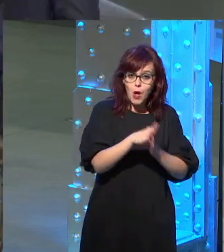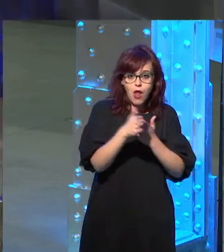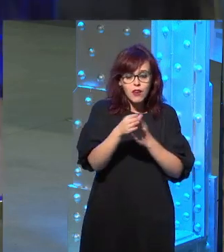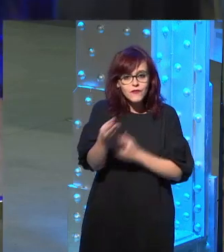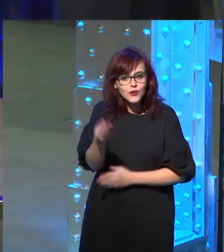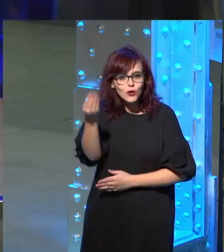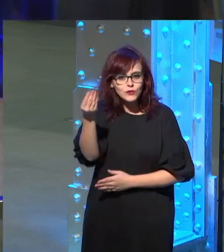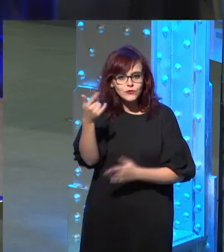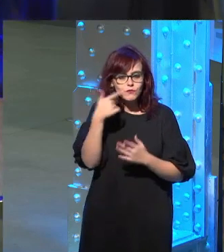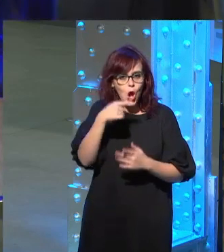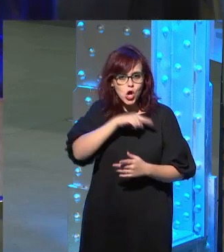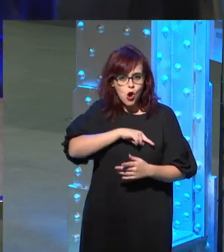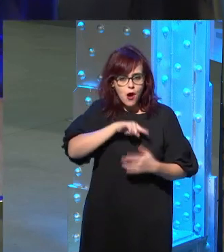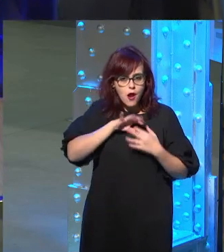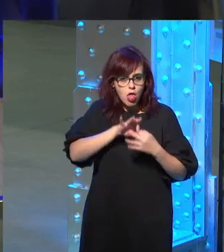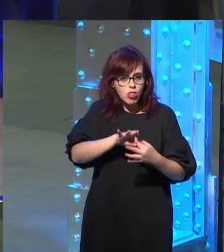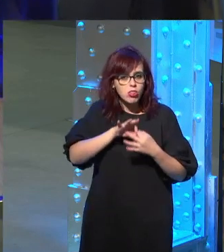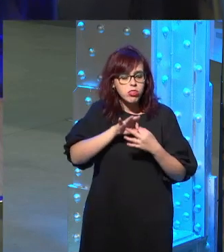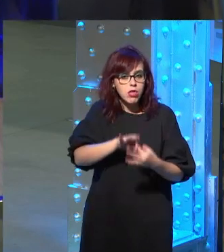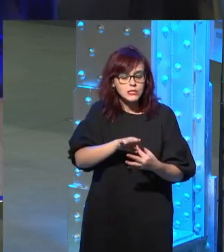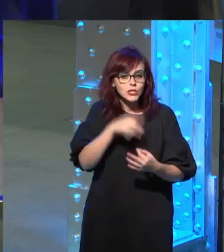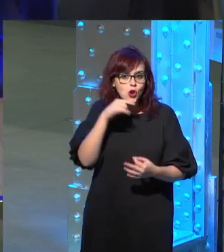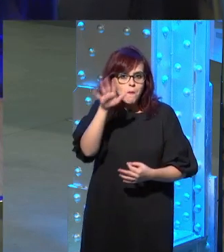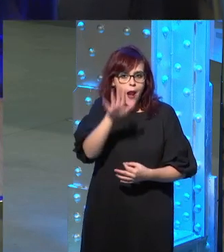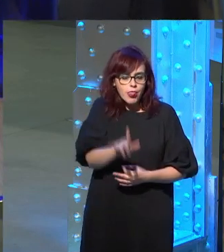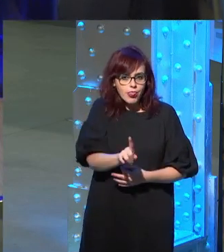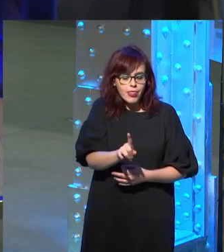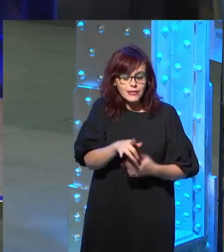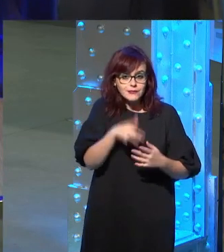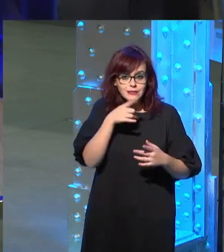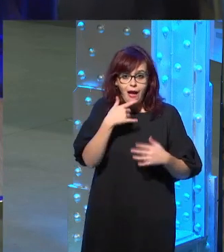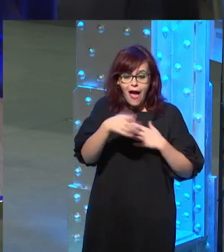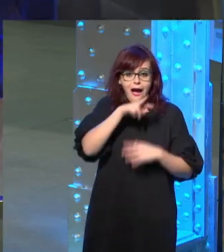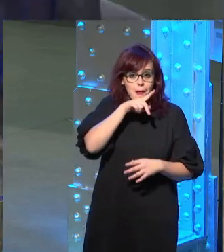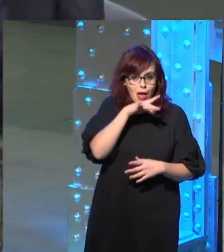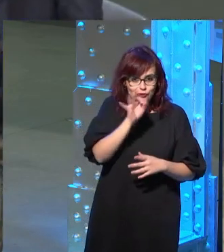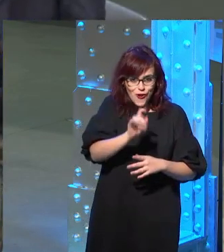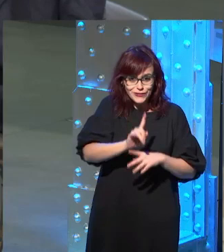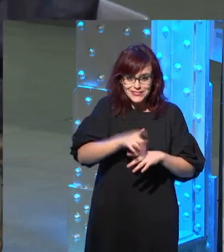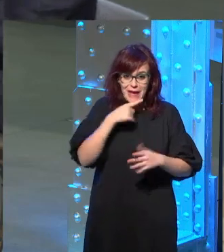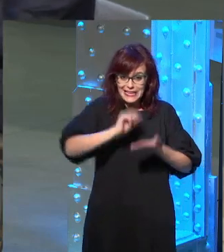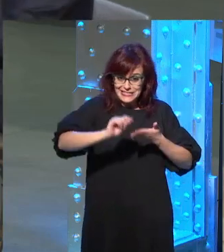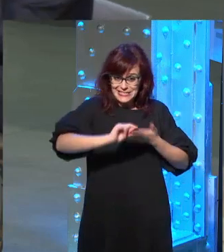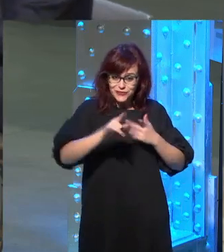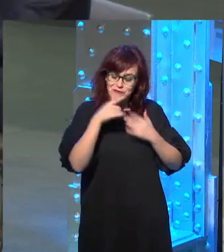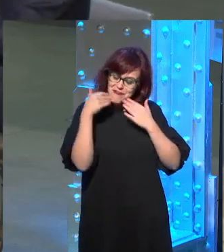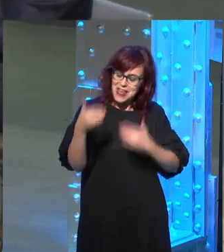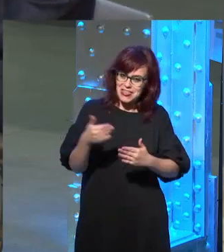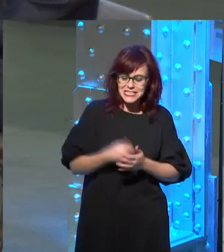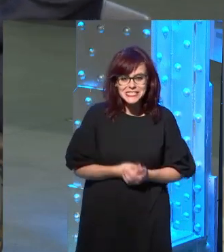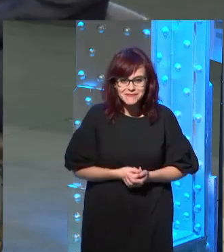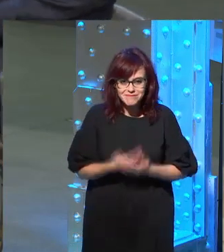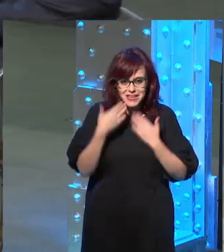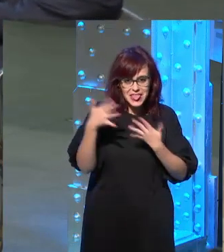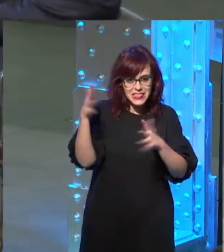libro esa esa coherencia tanto que no parece un libro hablado sino un libro escrito de verdad pero bueno muchísimas gracias gracias